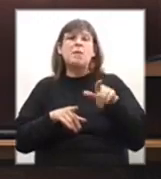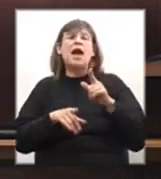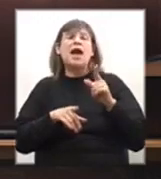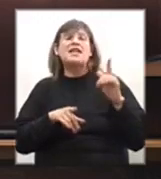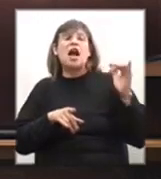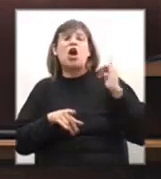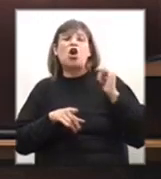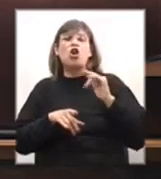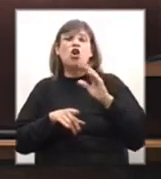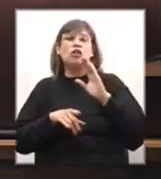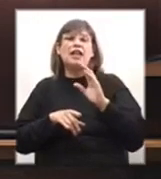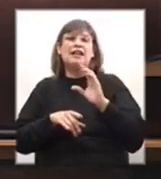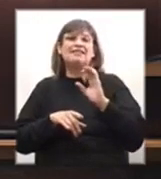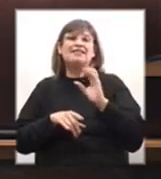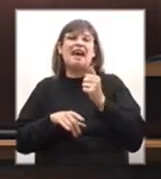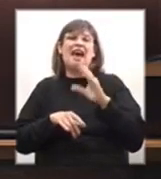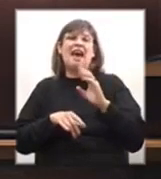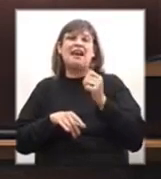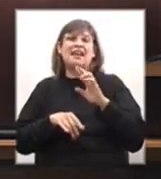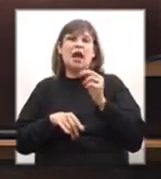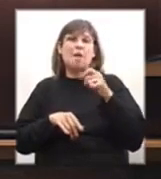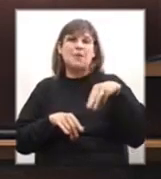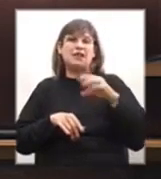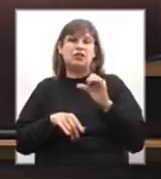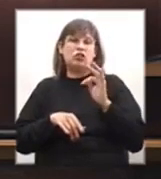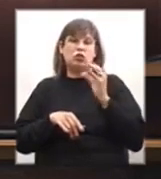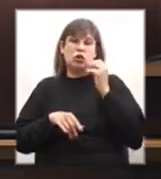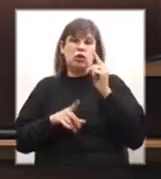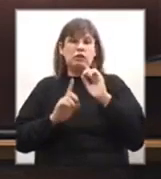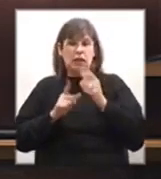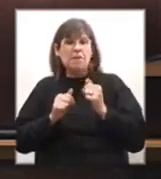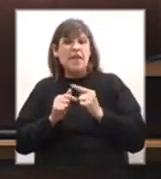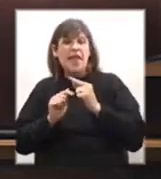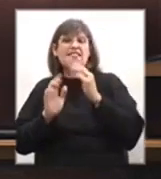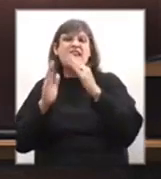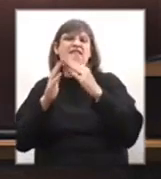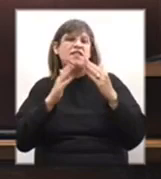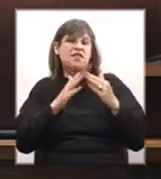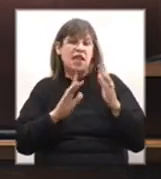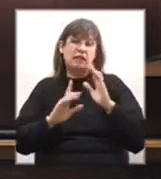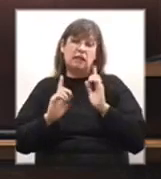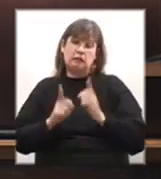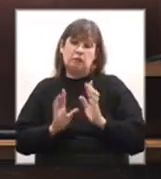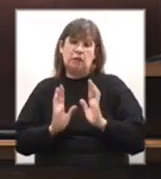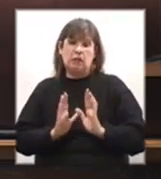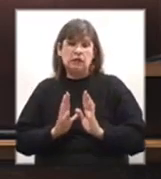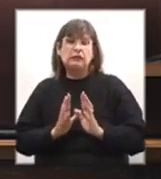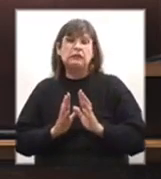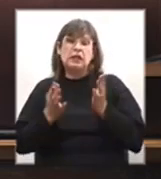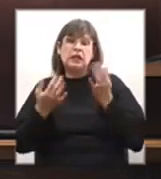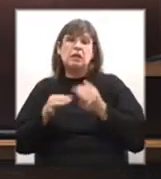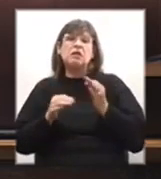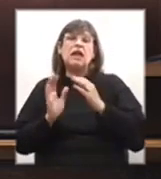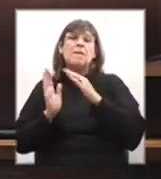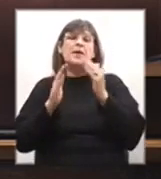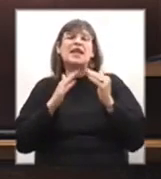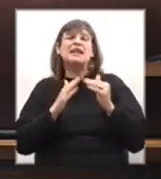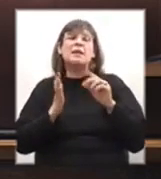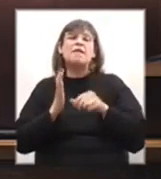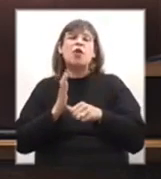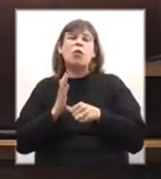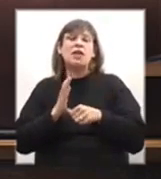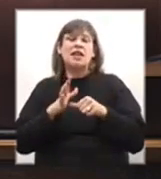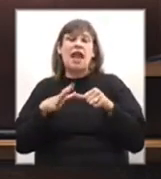hablamos de obra pública, ni que hablar la necesidad de vivienda y particularmente vivienda para jubilados y